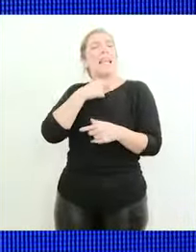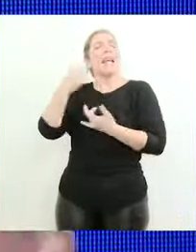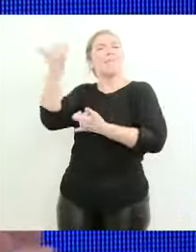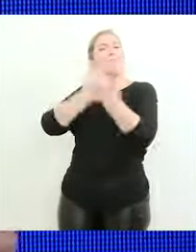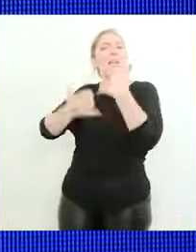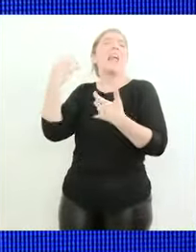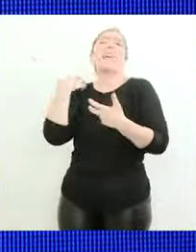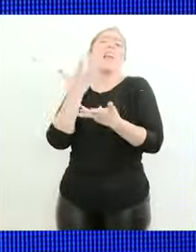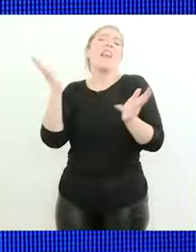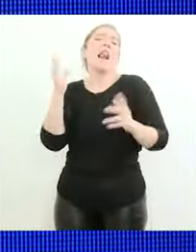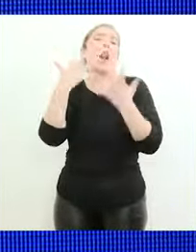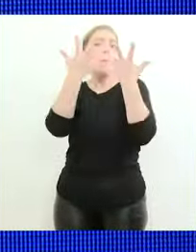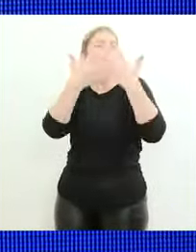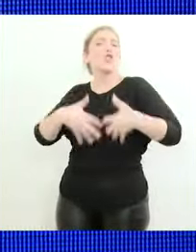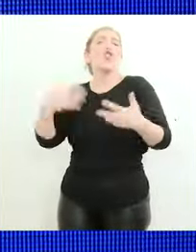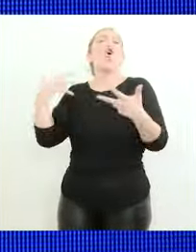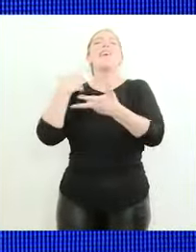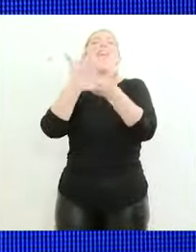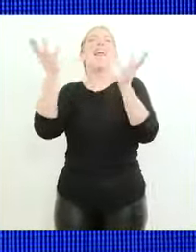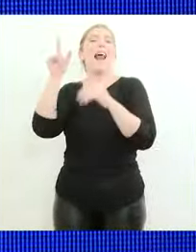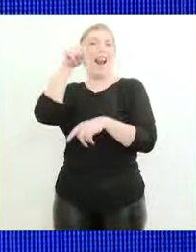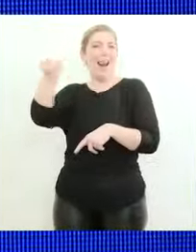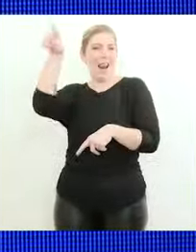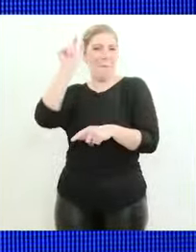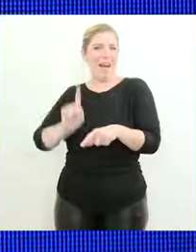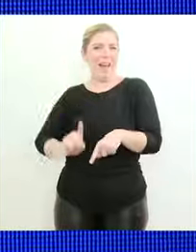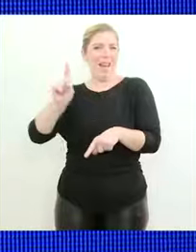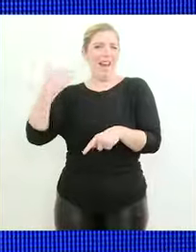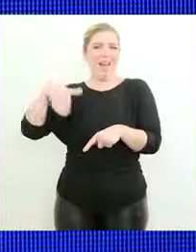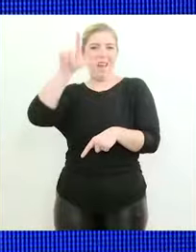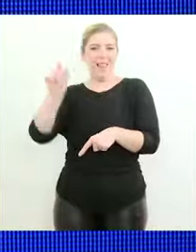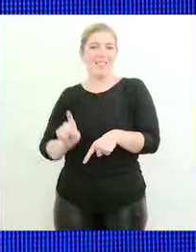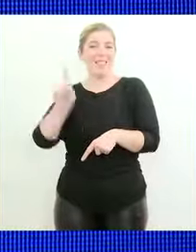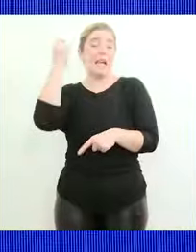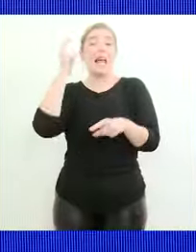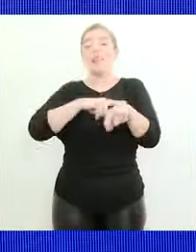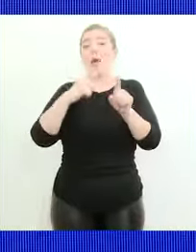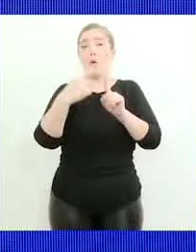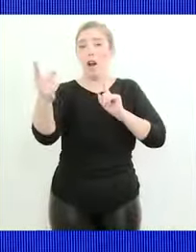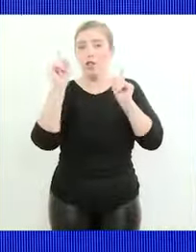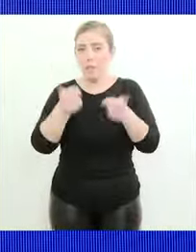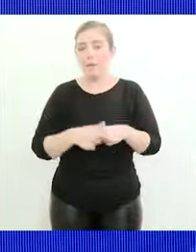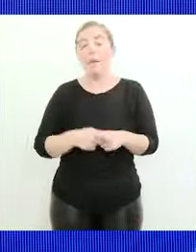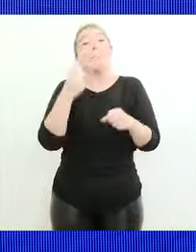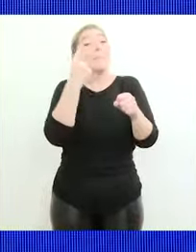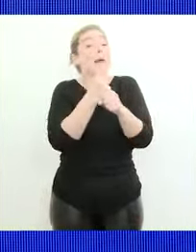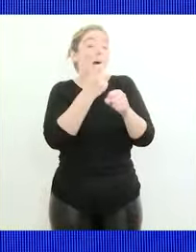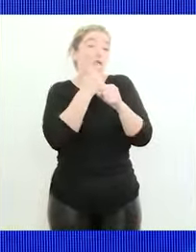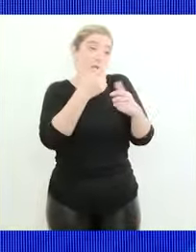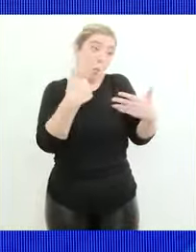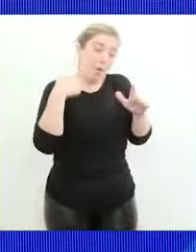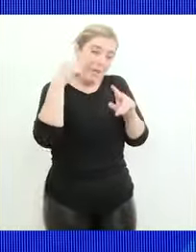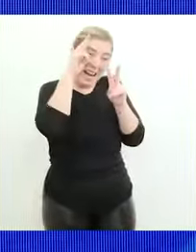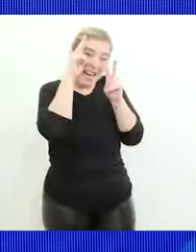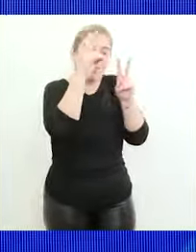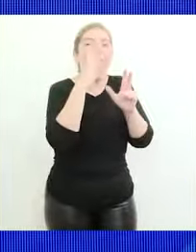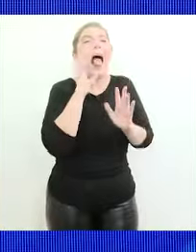poco en líneas generales cuál es el proyecto global para eso y para largo plazo primero le quiero hacer si me permite y con